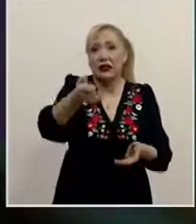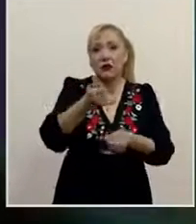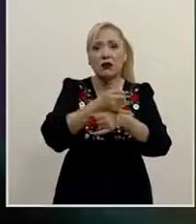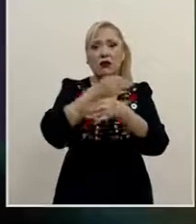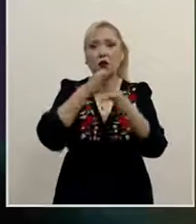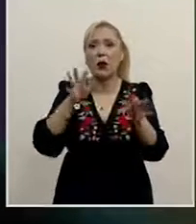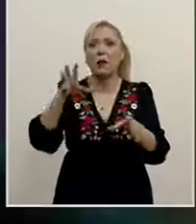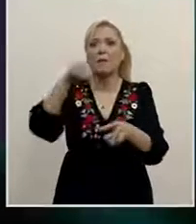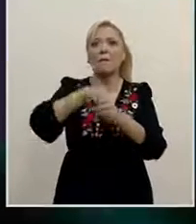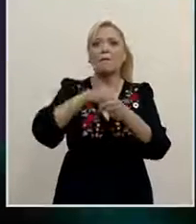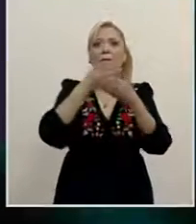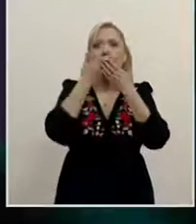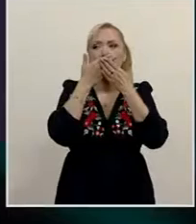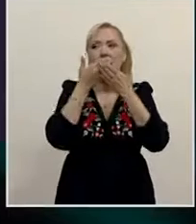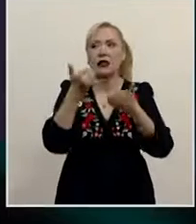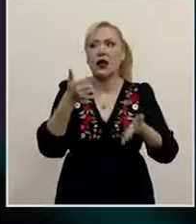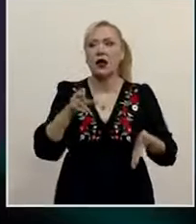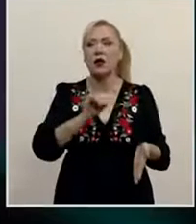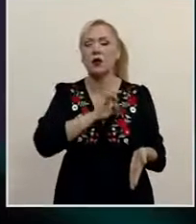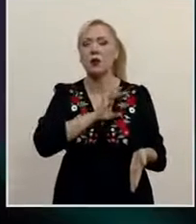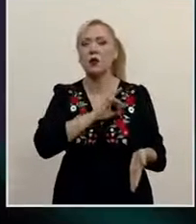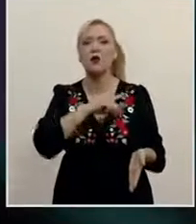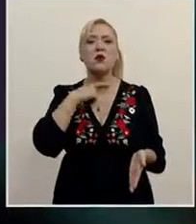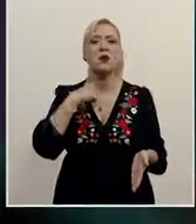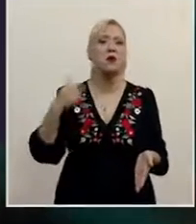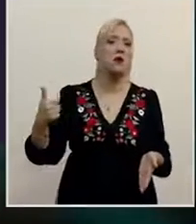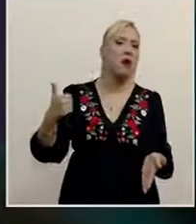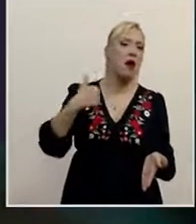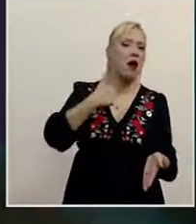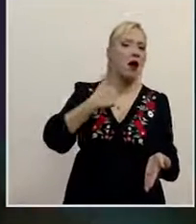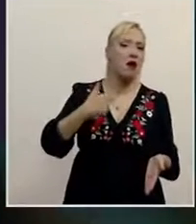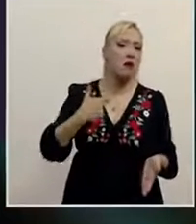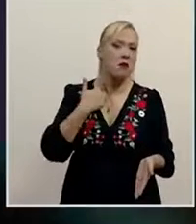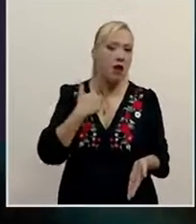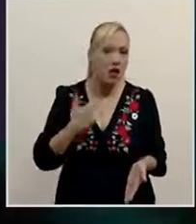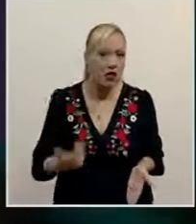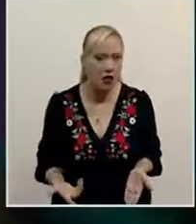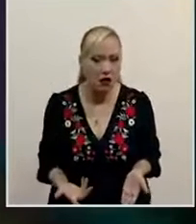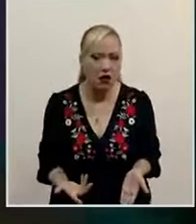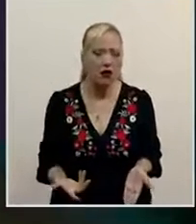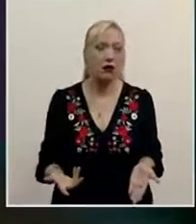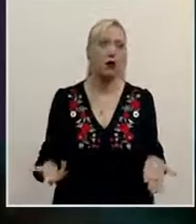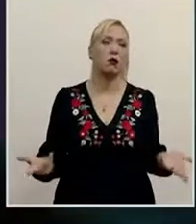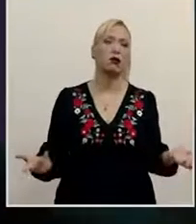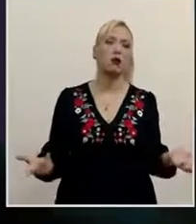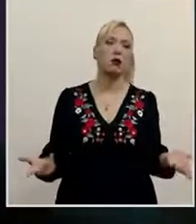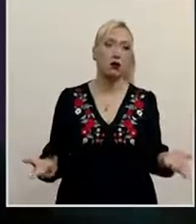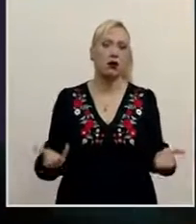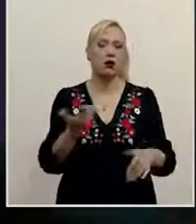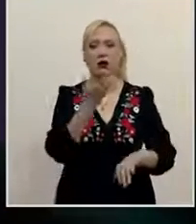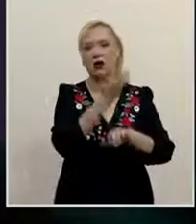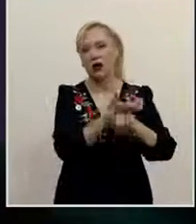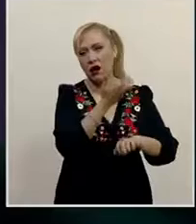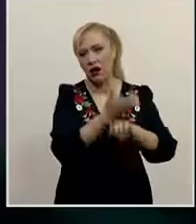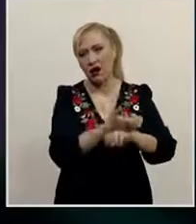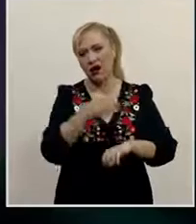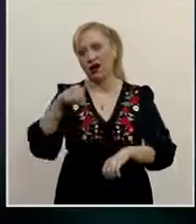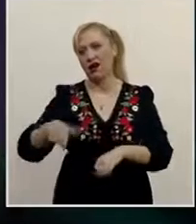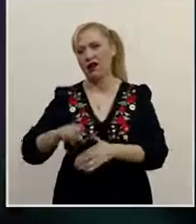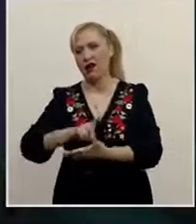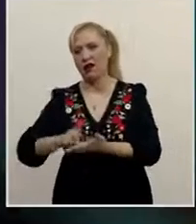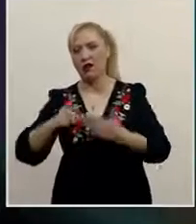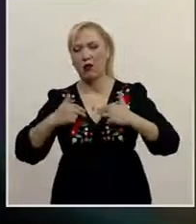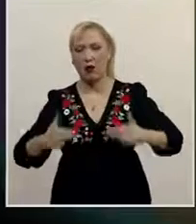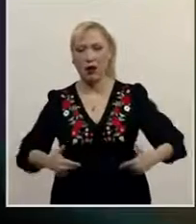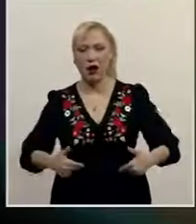colaboración entre la Federación Mexicana de Organismos Públicos de Derechos Humanos y la Agencia de los Estados Unidos para el Desarrollo